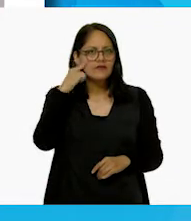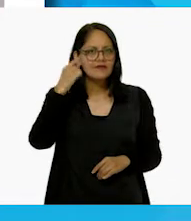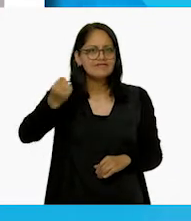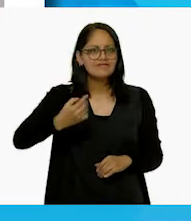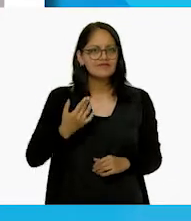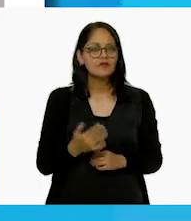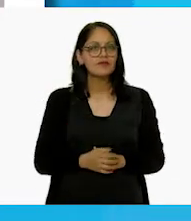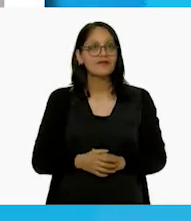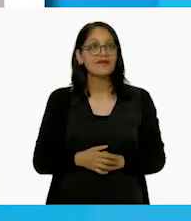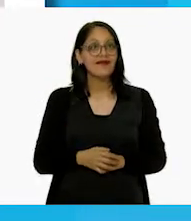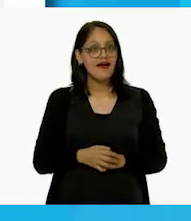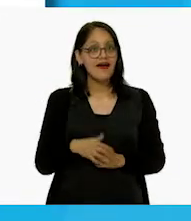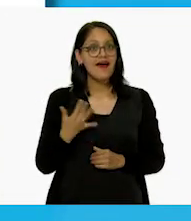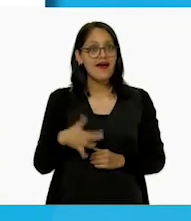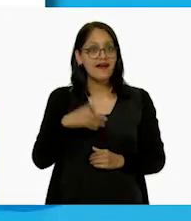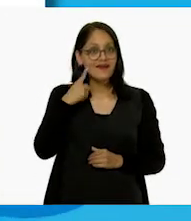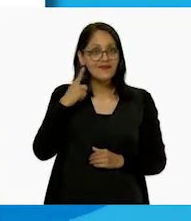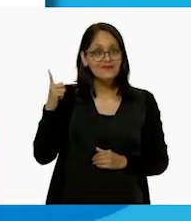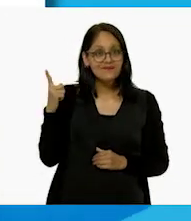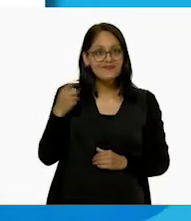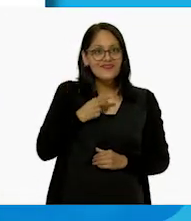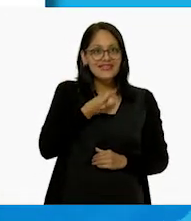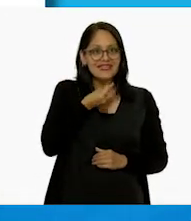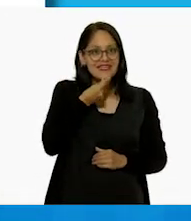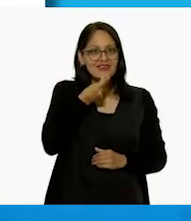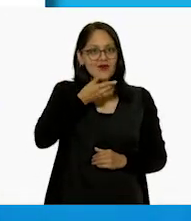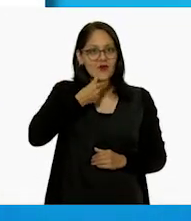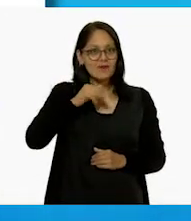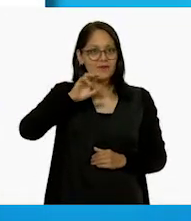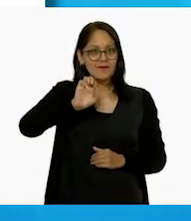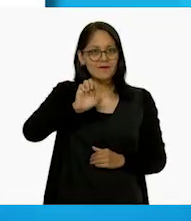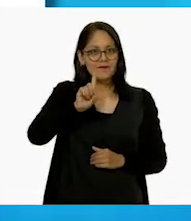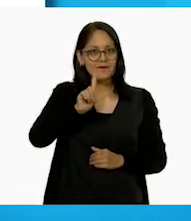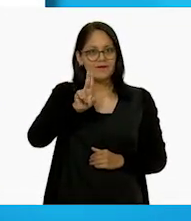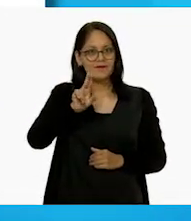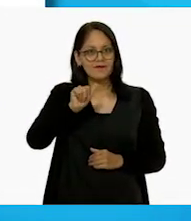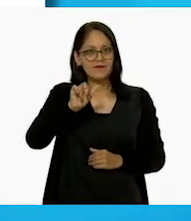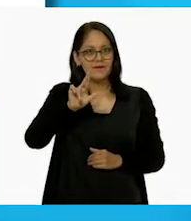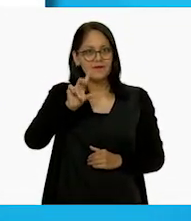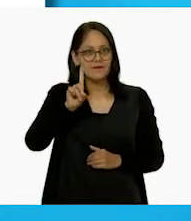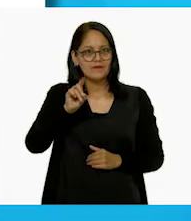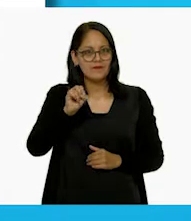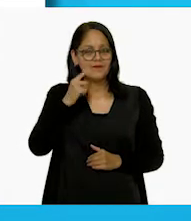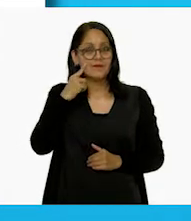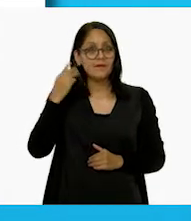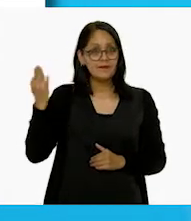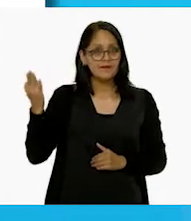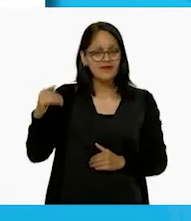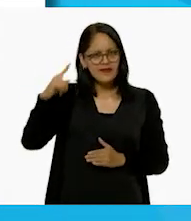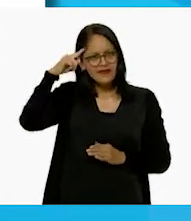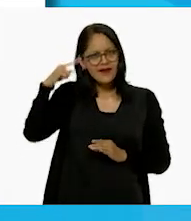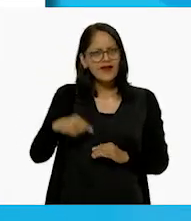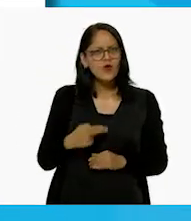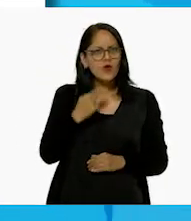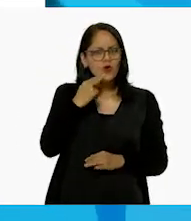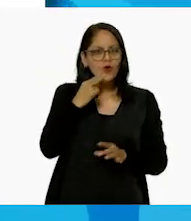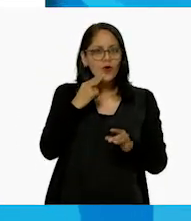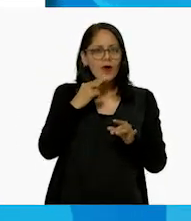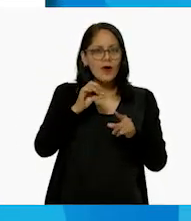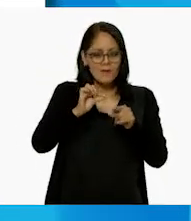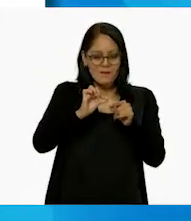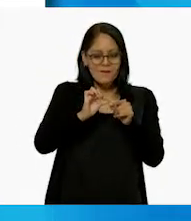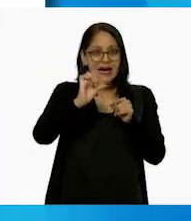de lo que le hizo. ¡Ah! Eduardo. Eduardo. Mira, creo que alcanzo a ver que Eduardo utilizó palillos.